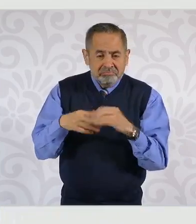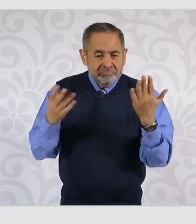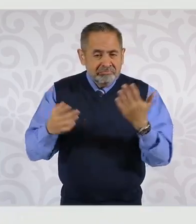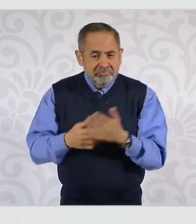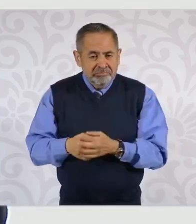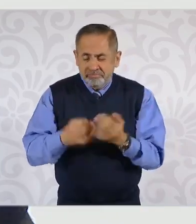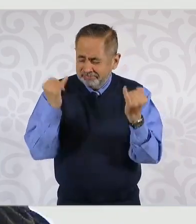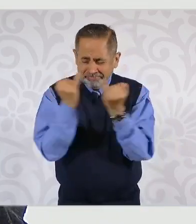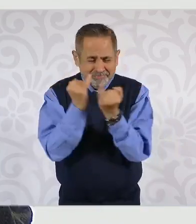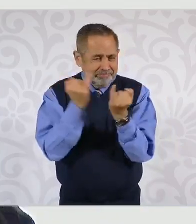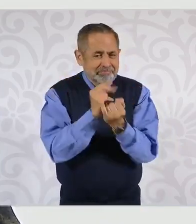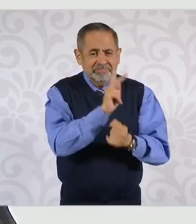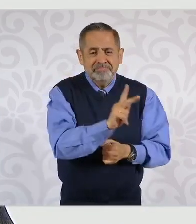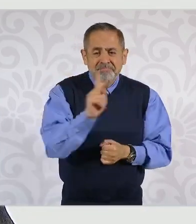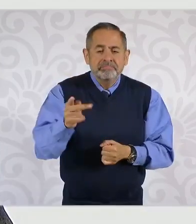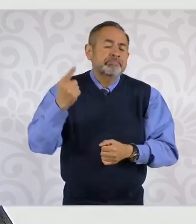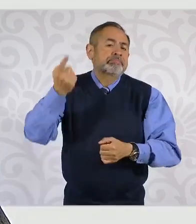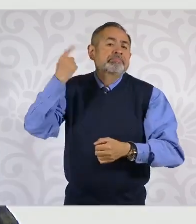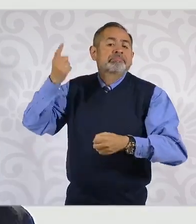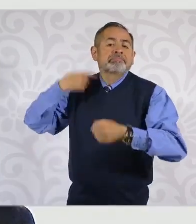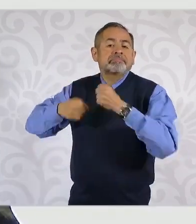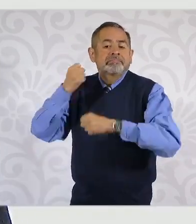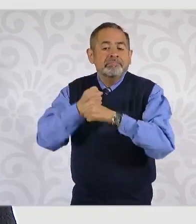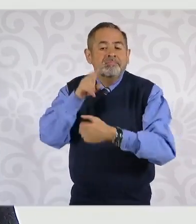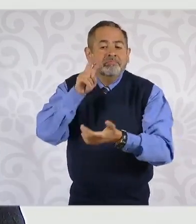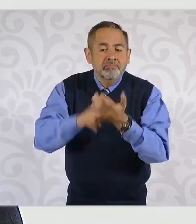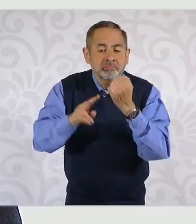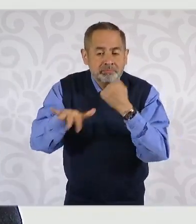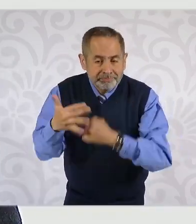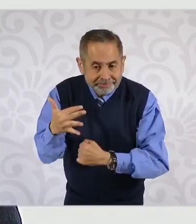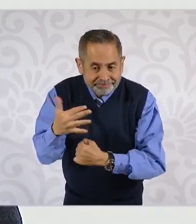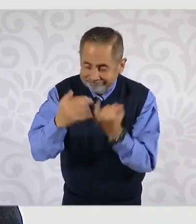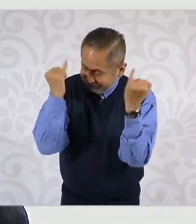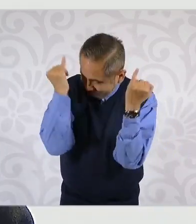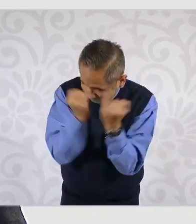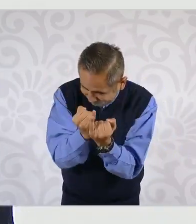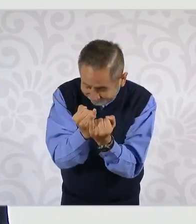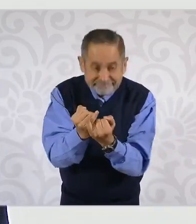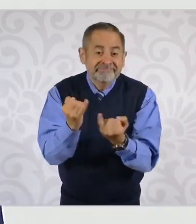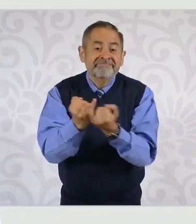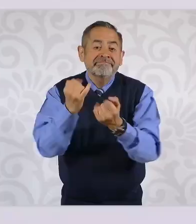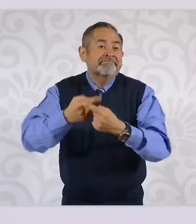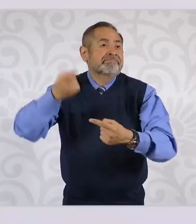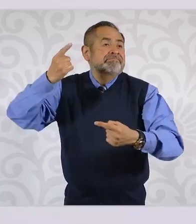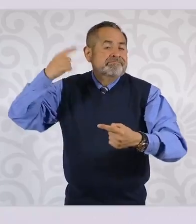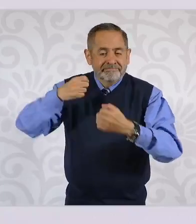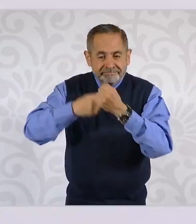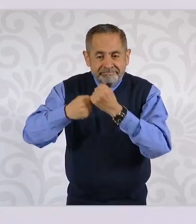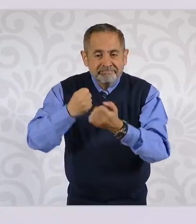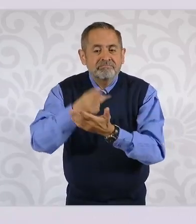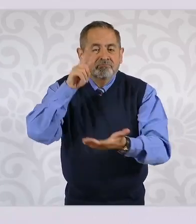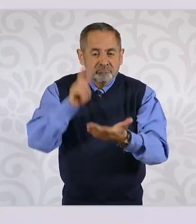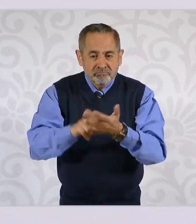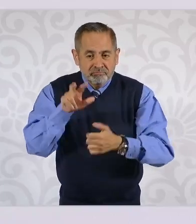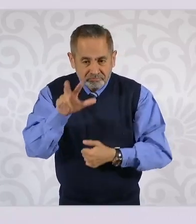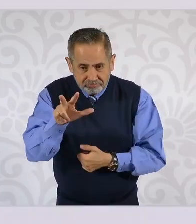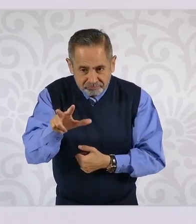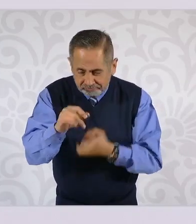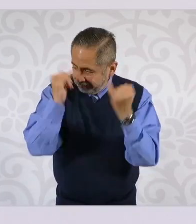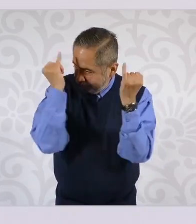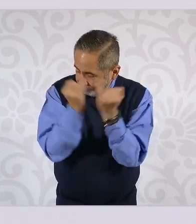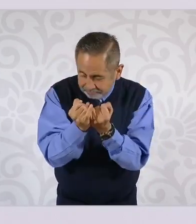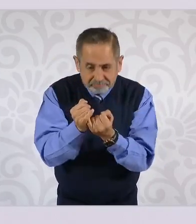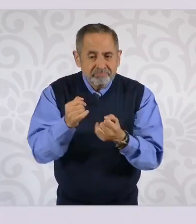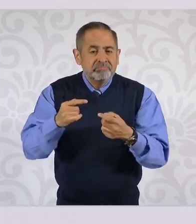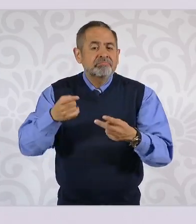Igual que se hizo en el 2015, igual que se hizo en el 2018, igual que se